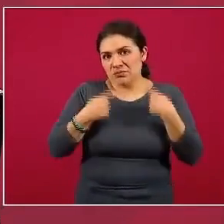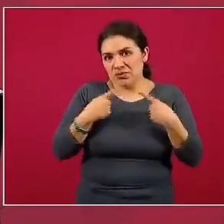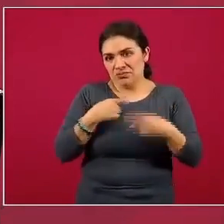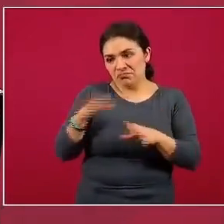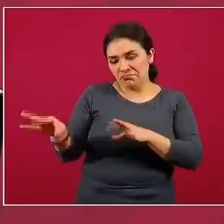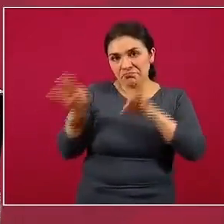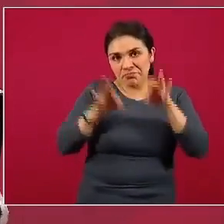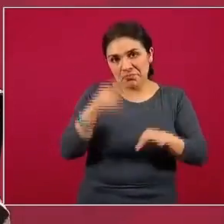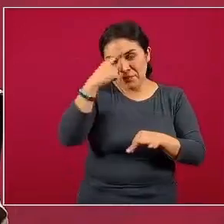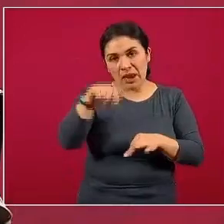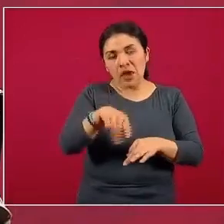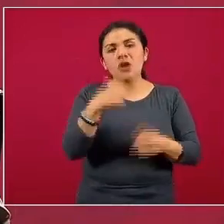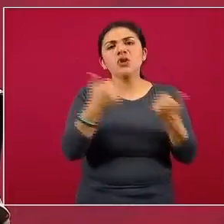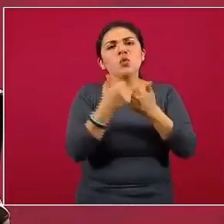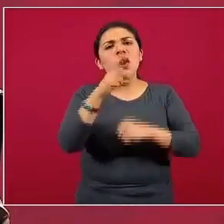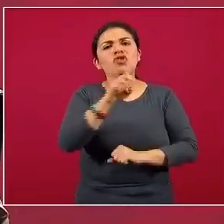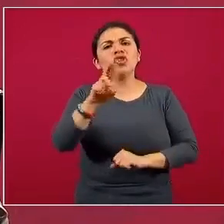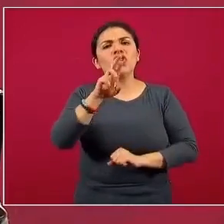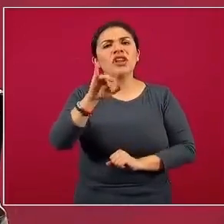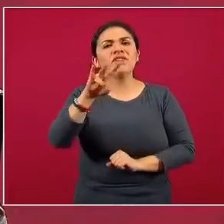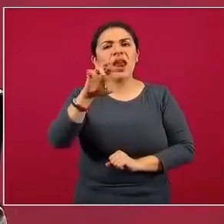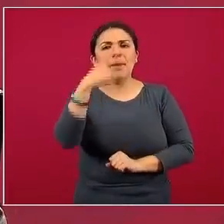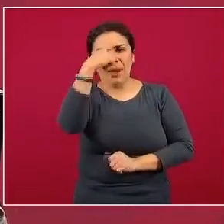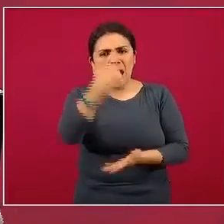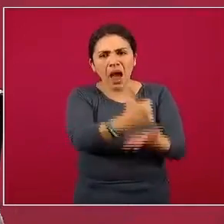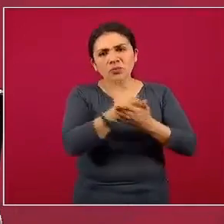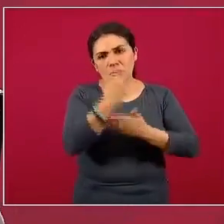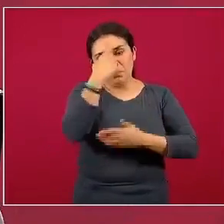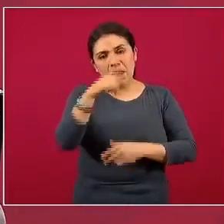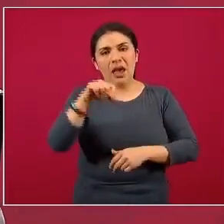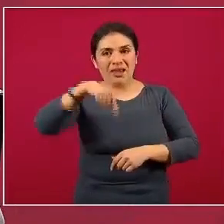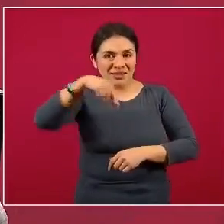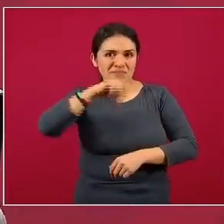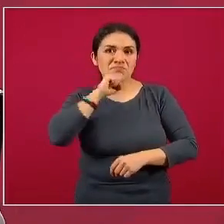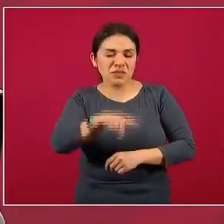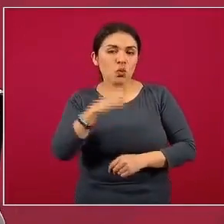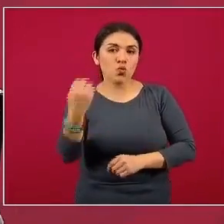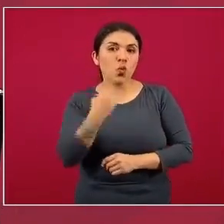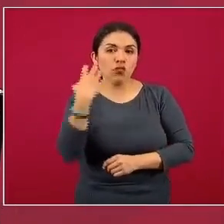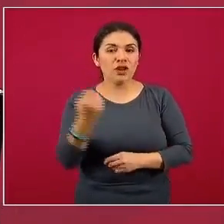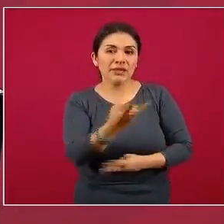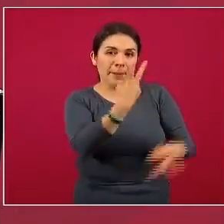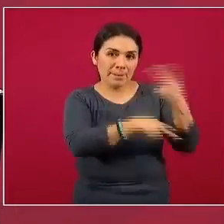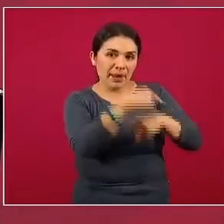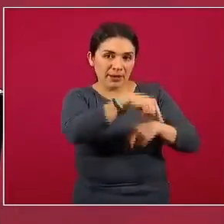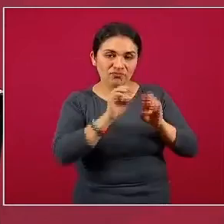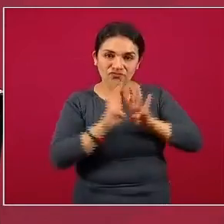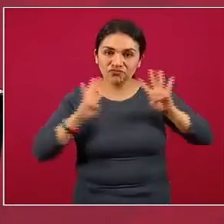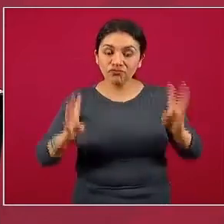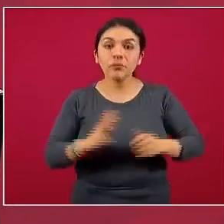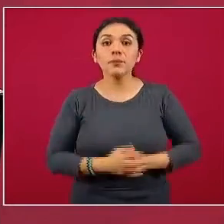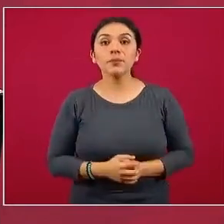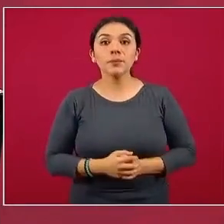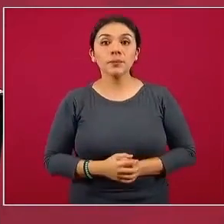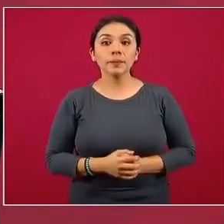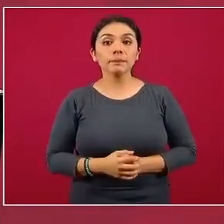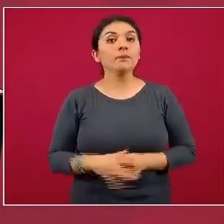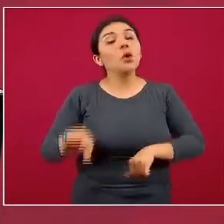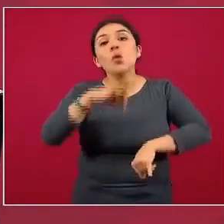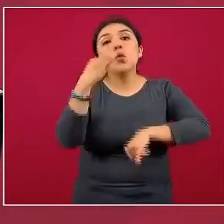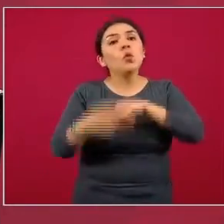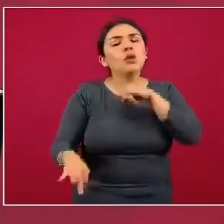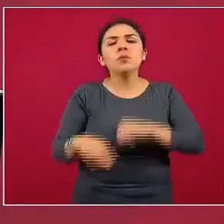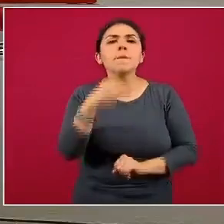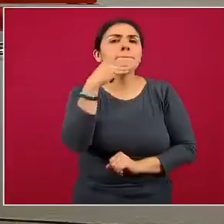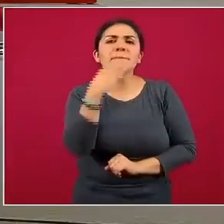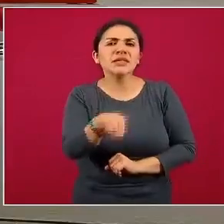pedido al doctor Rivera, nos ayude a organizar esta sesión, aquí mismo en la conferencia de prensa. Y lo último es